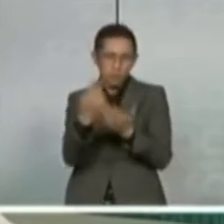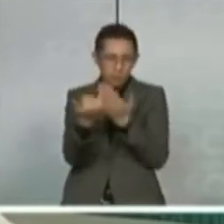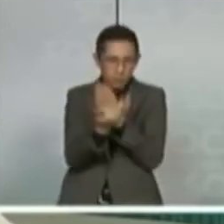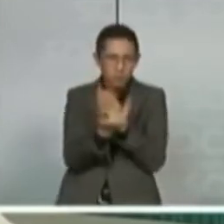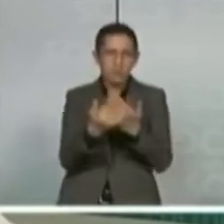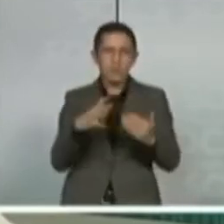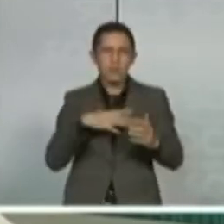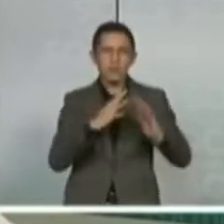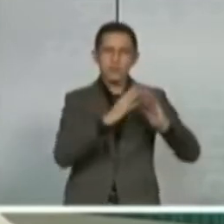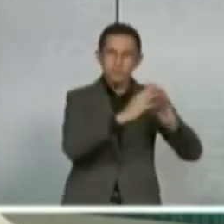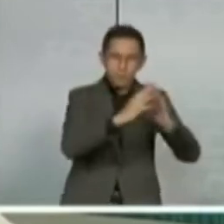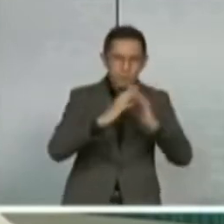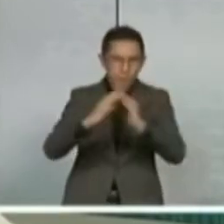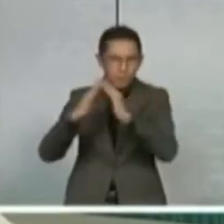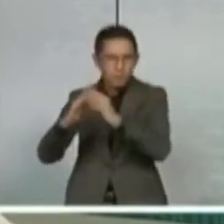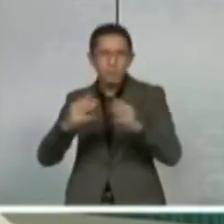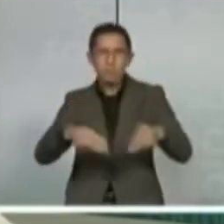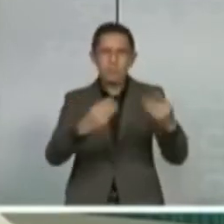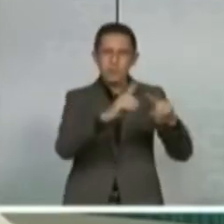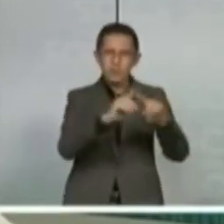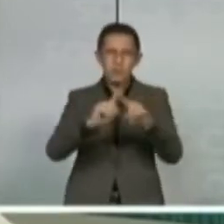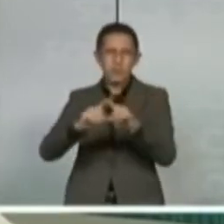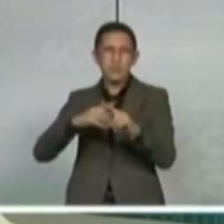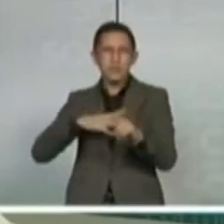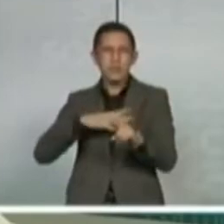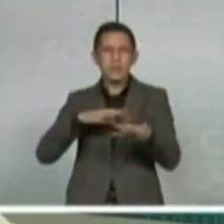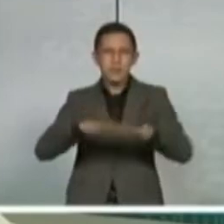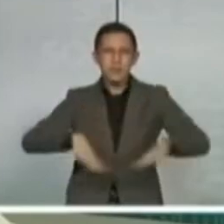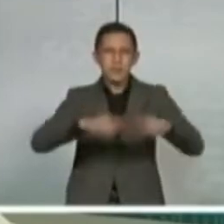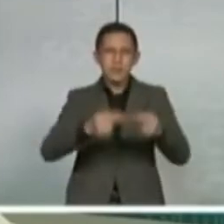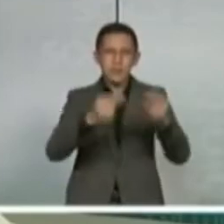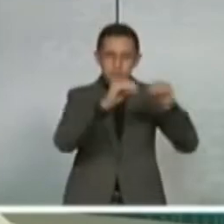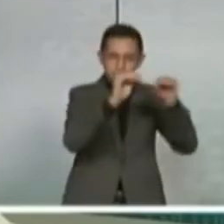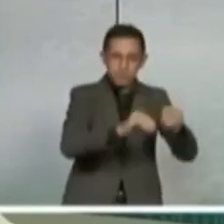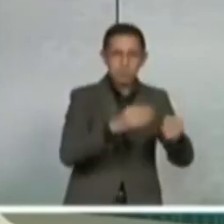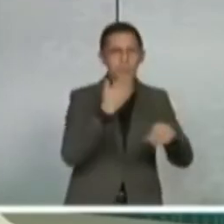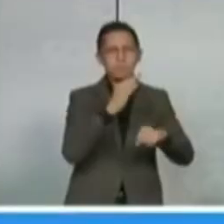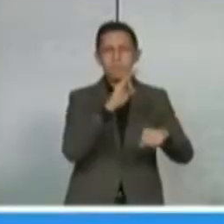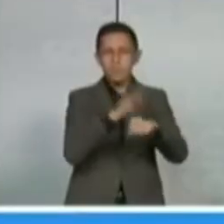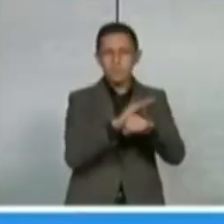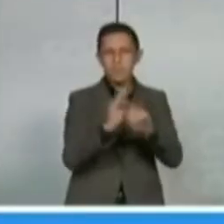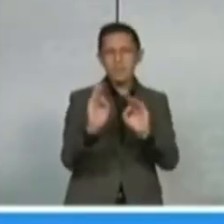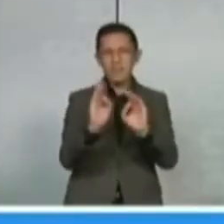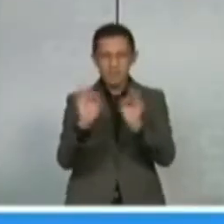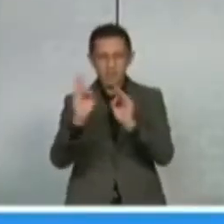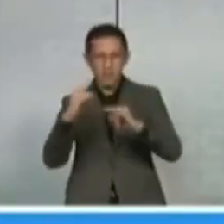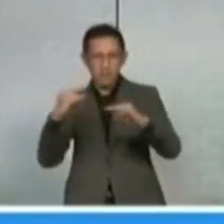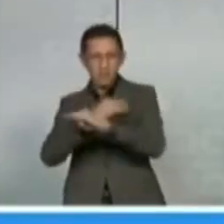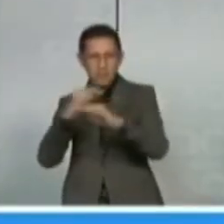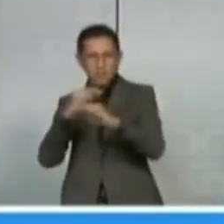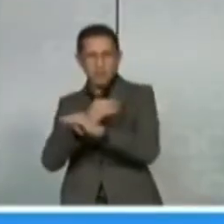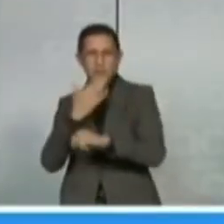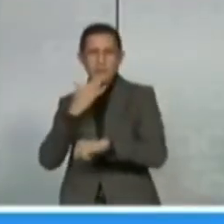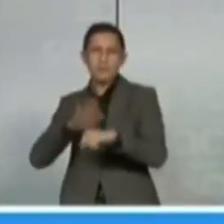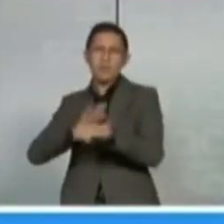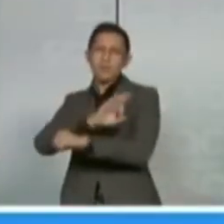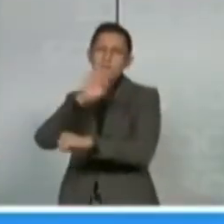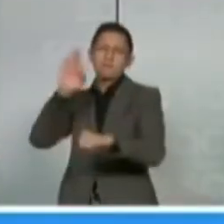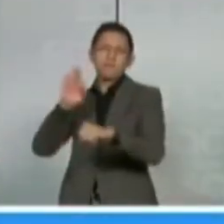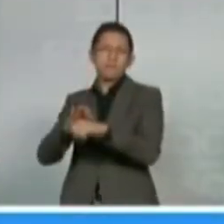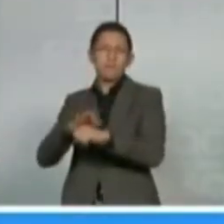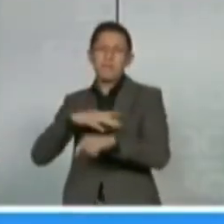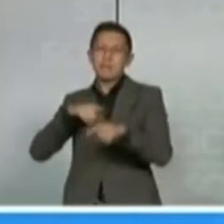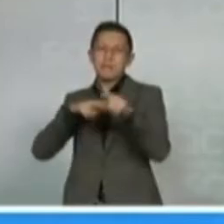un recinto fiscal estratégico. Esa parte, aunada a la carretera, pues nos da en forma terrestre una